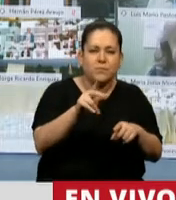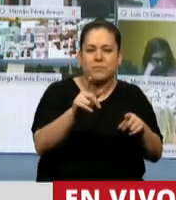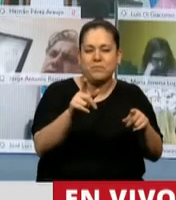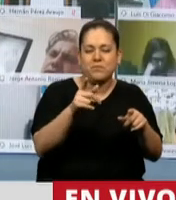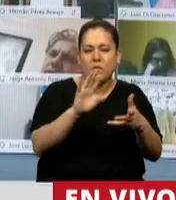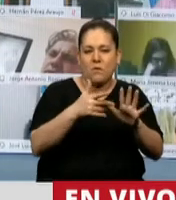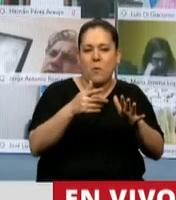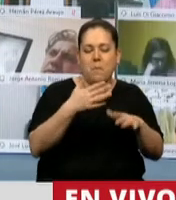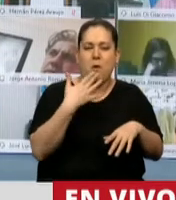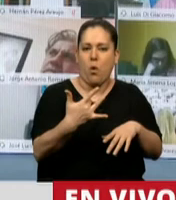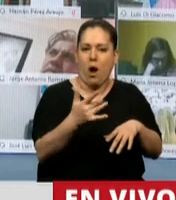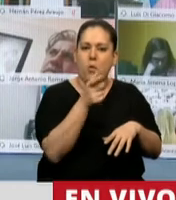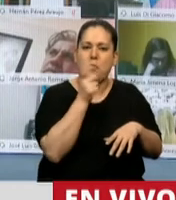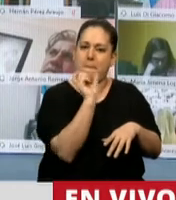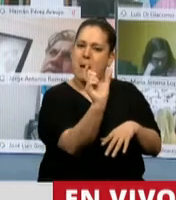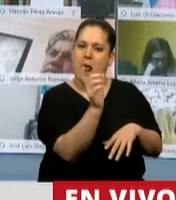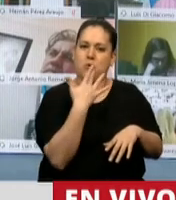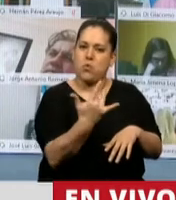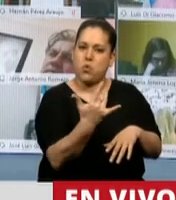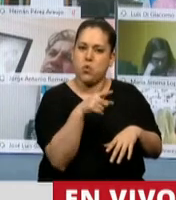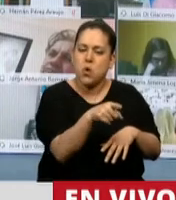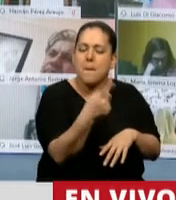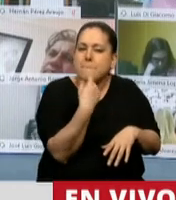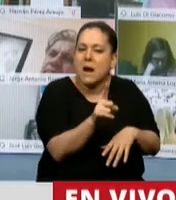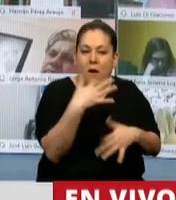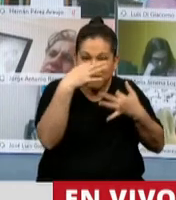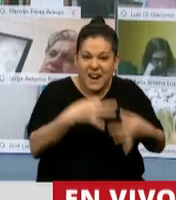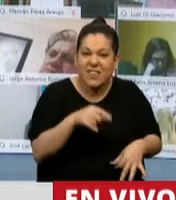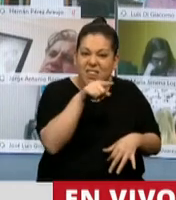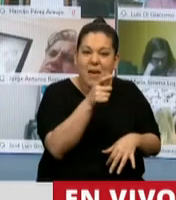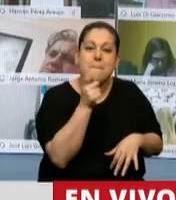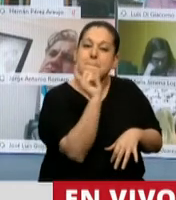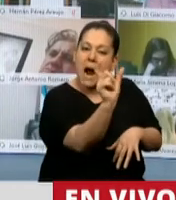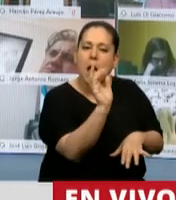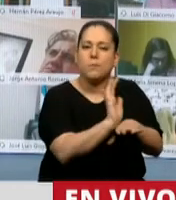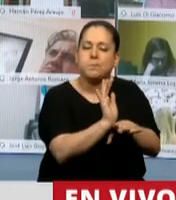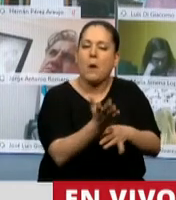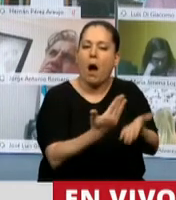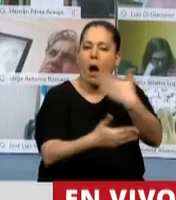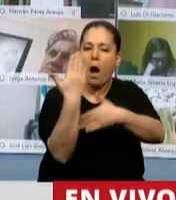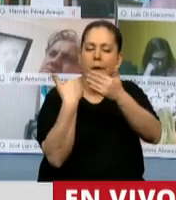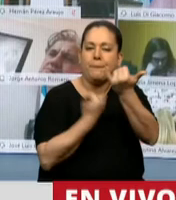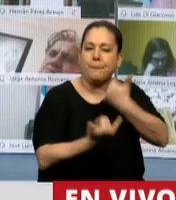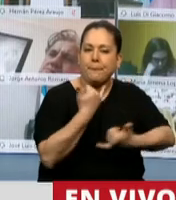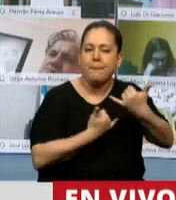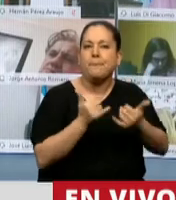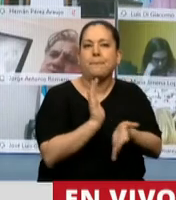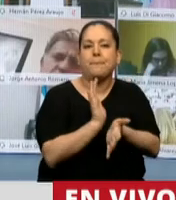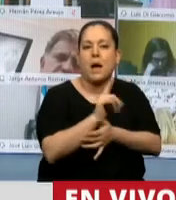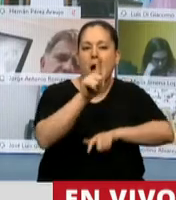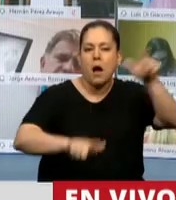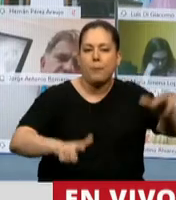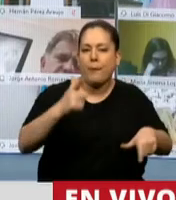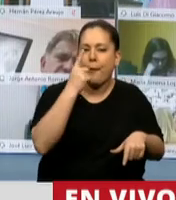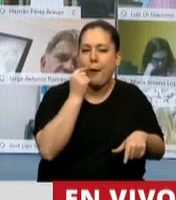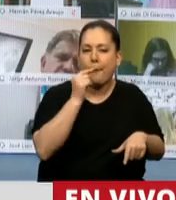elegante y que tiene que ver justamente con lo que nos tuvieron acostumbrados muchos de los hombres